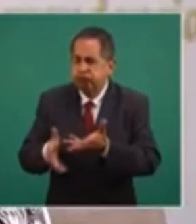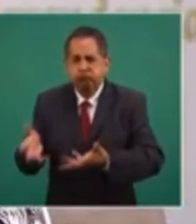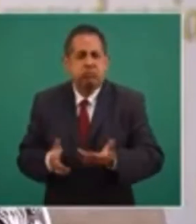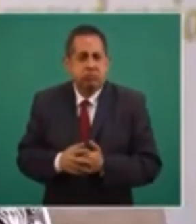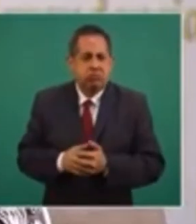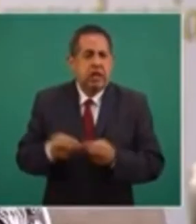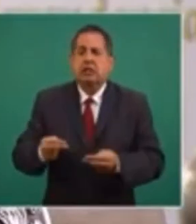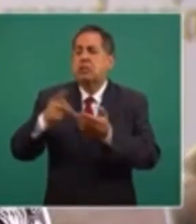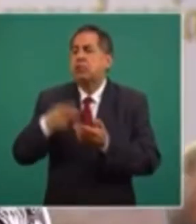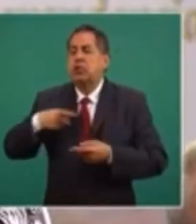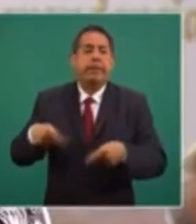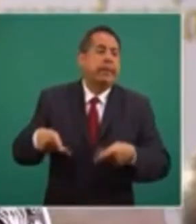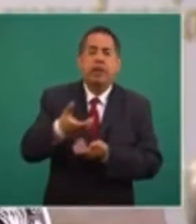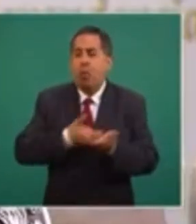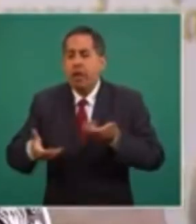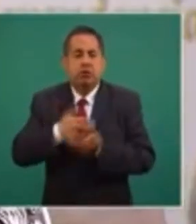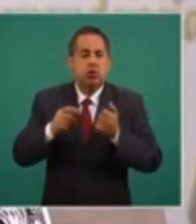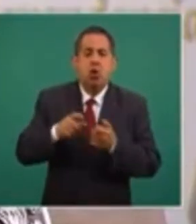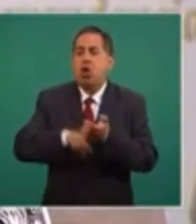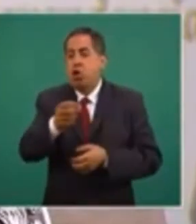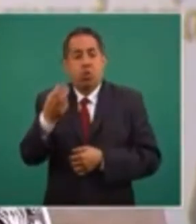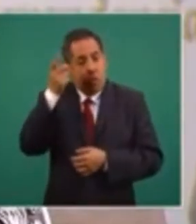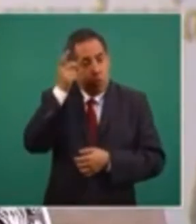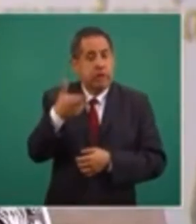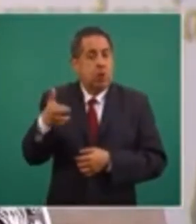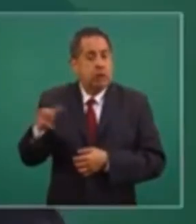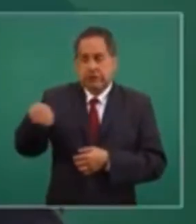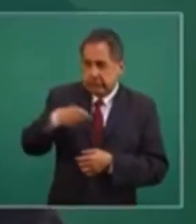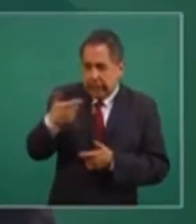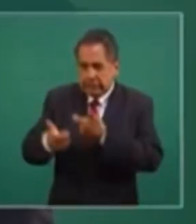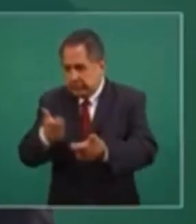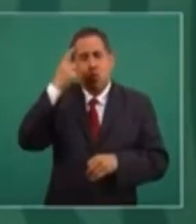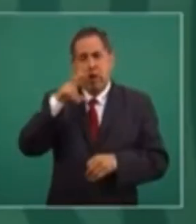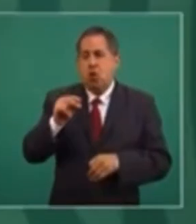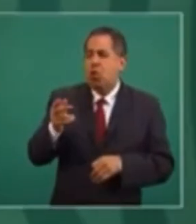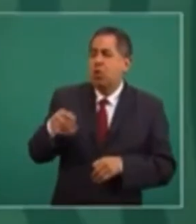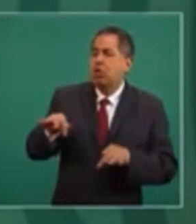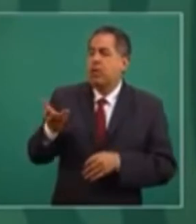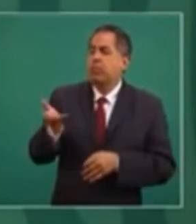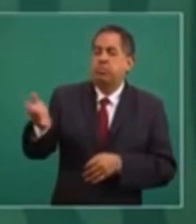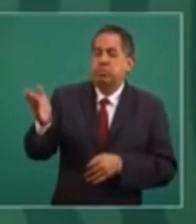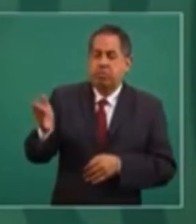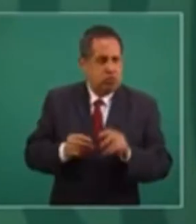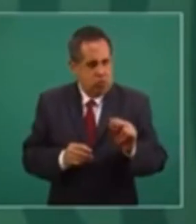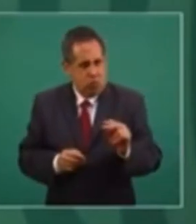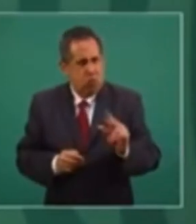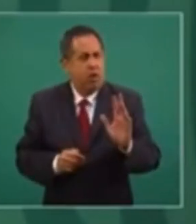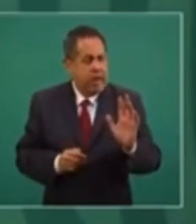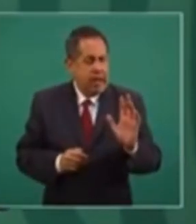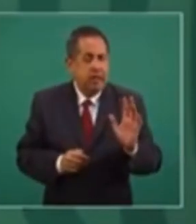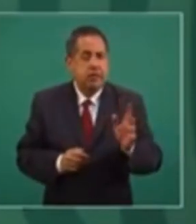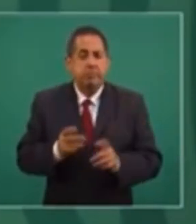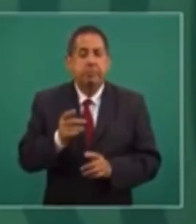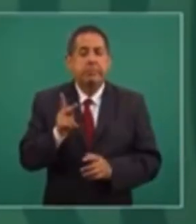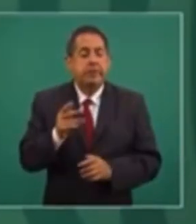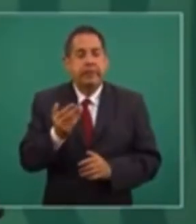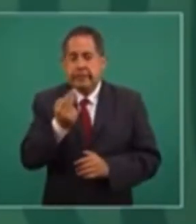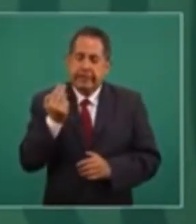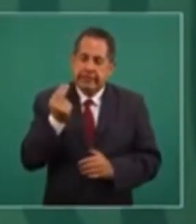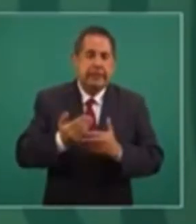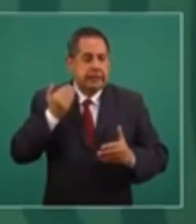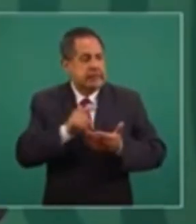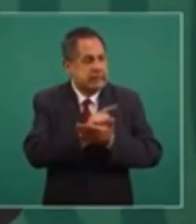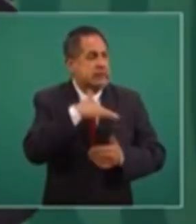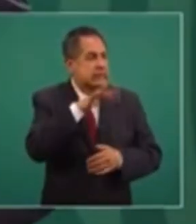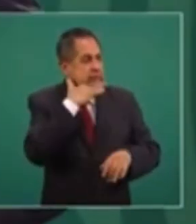comerciantes, a restauranteros, pero hay que acabar con la corrupción. Pero para eso, pues necesitamos seguir limpiando